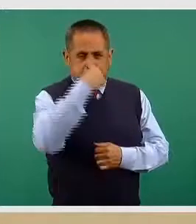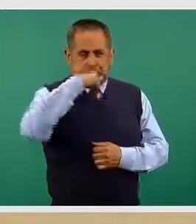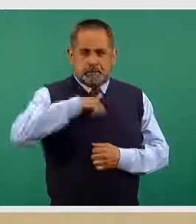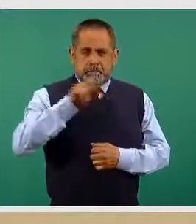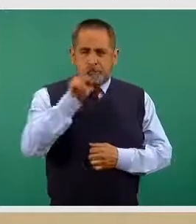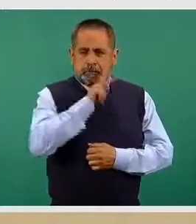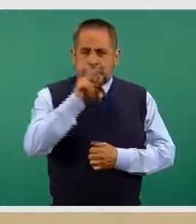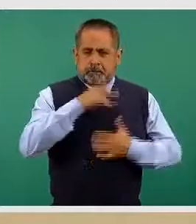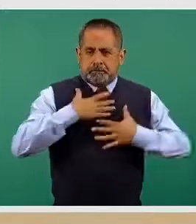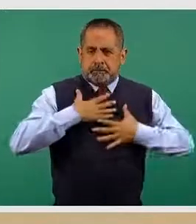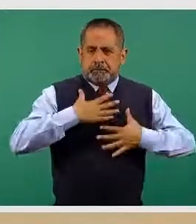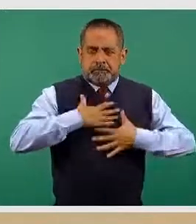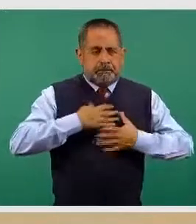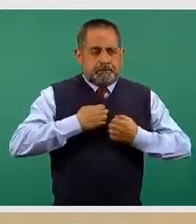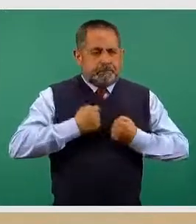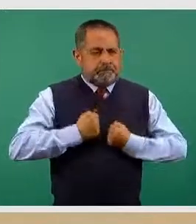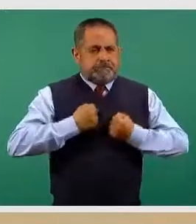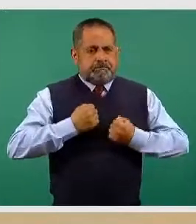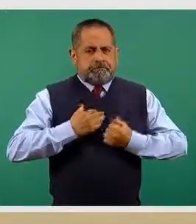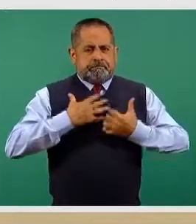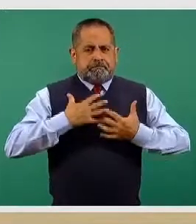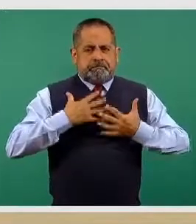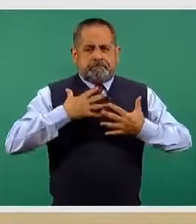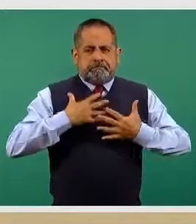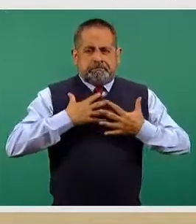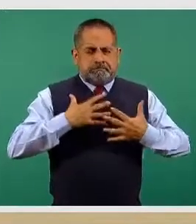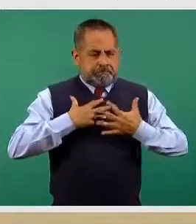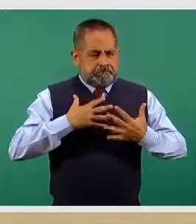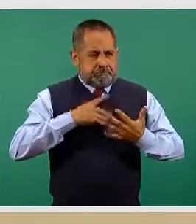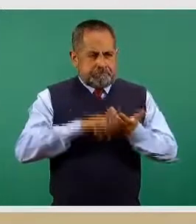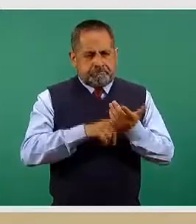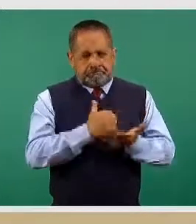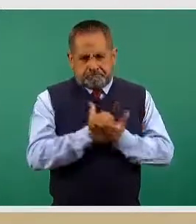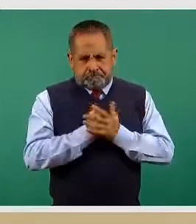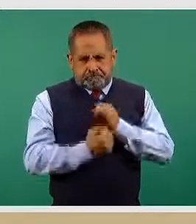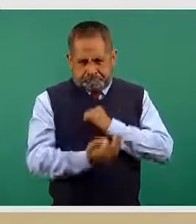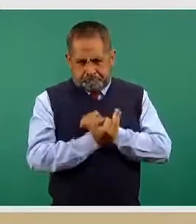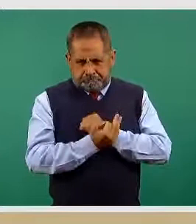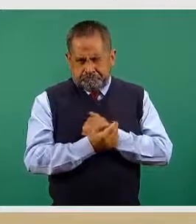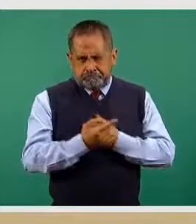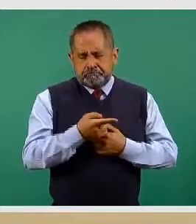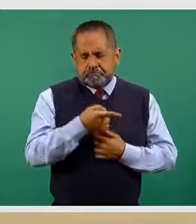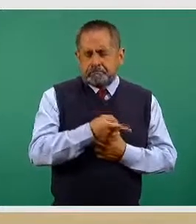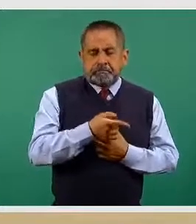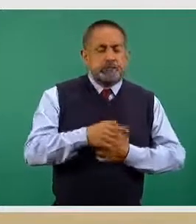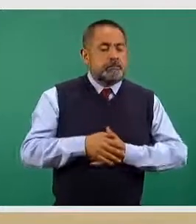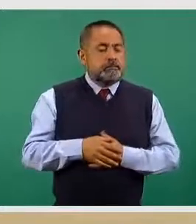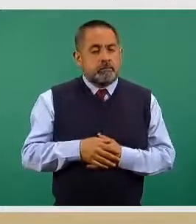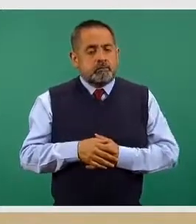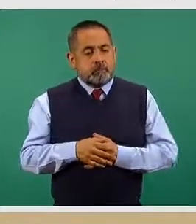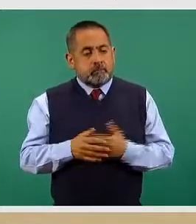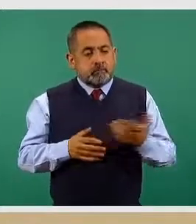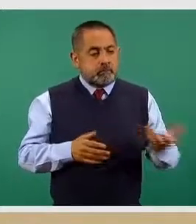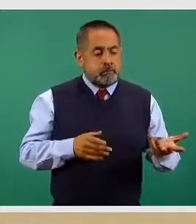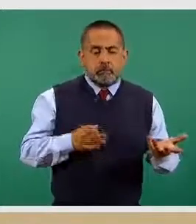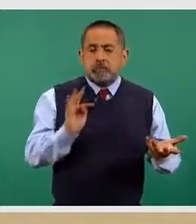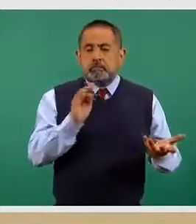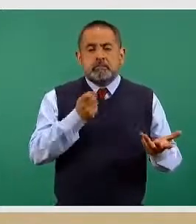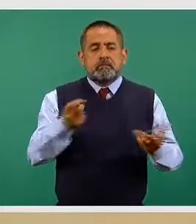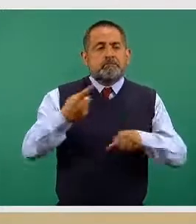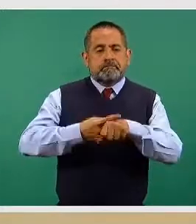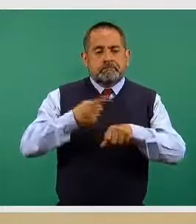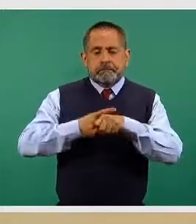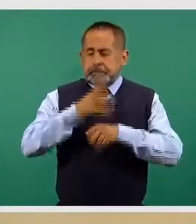ventilador que sirve para las personas que no tienen una capacidad de